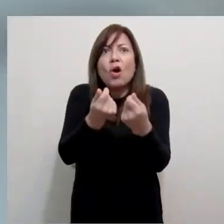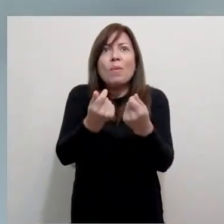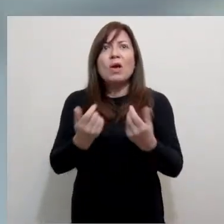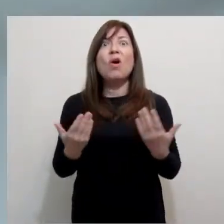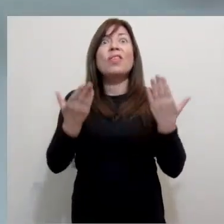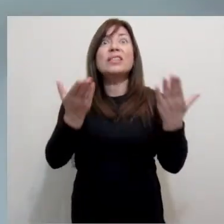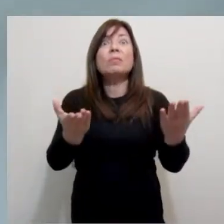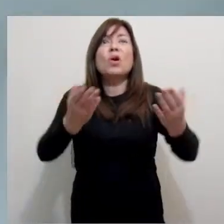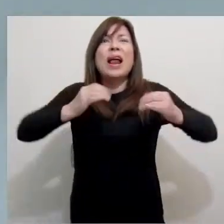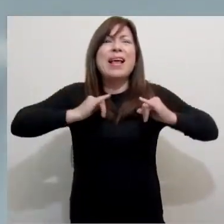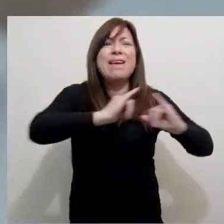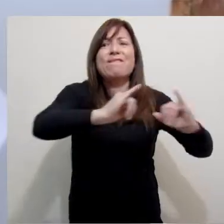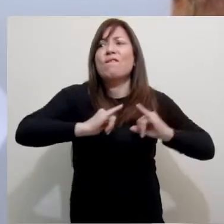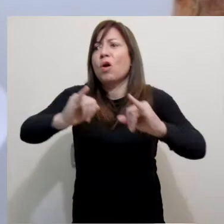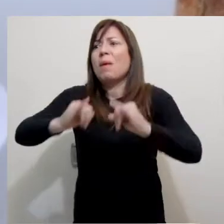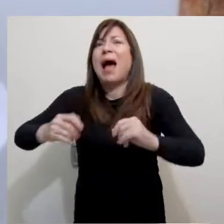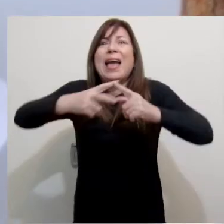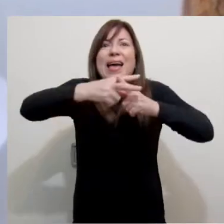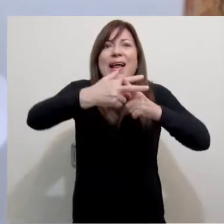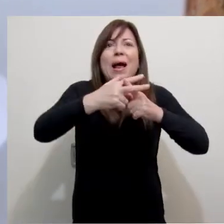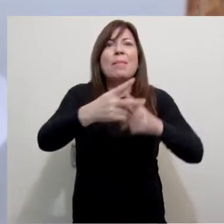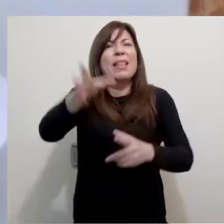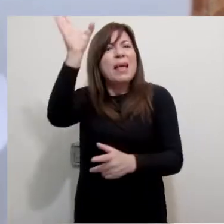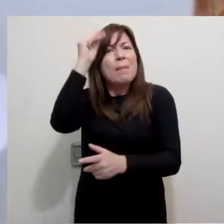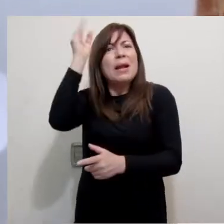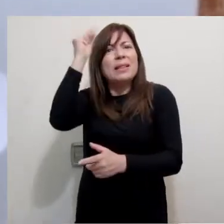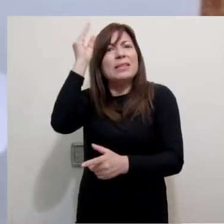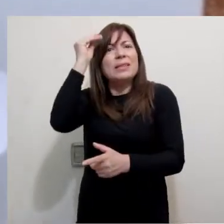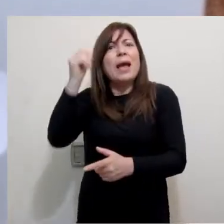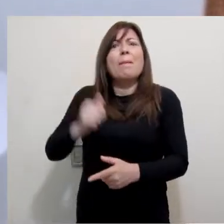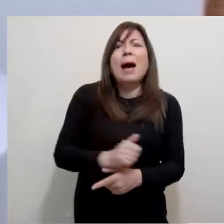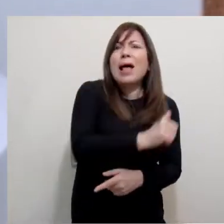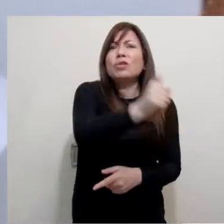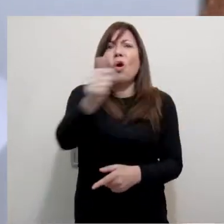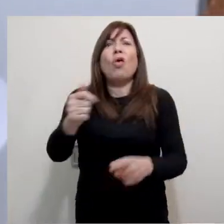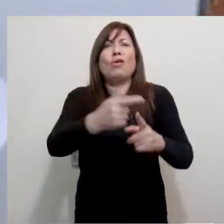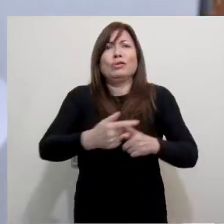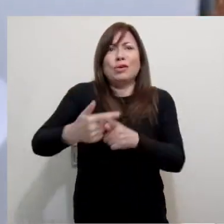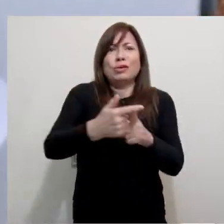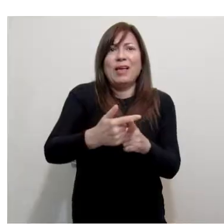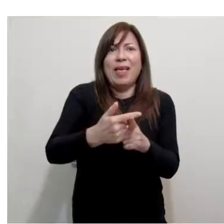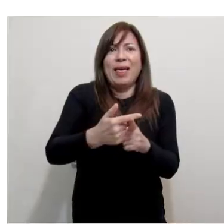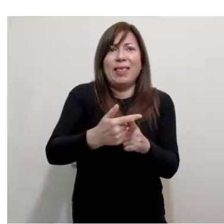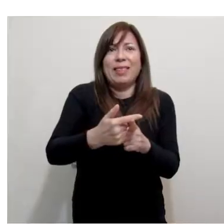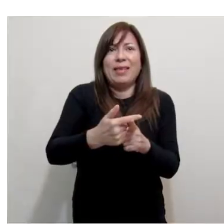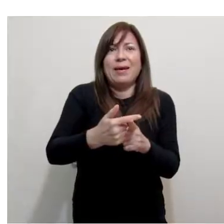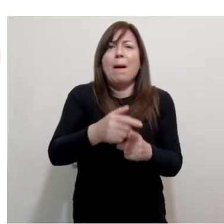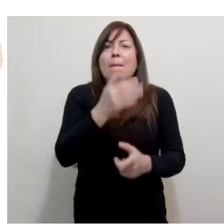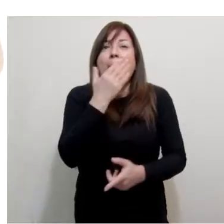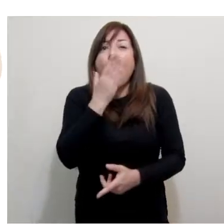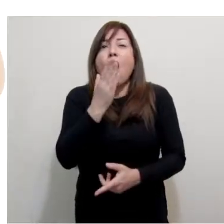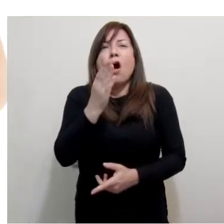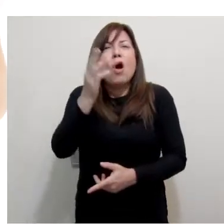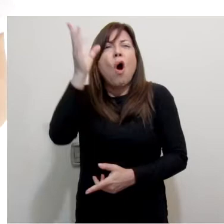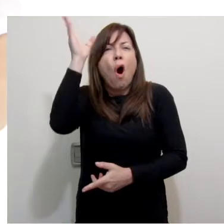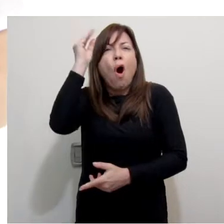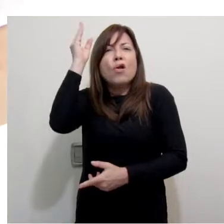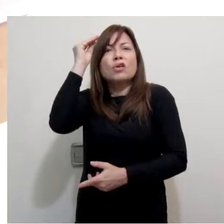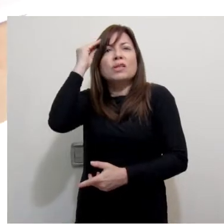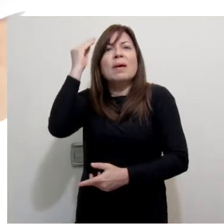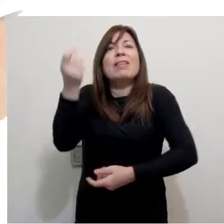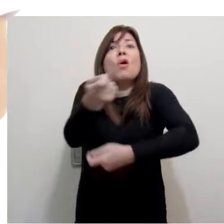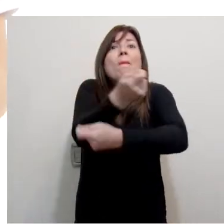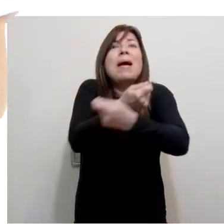bursátil y disponer de información y herramientas de aprendizaje para toda la sociedad, dado que con un